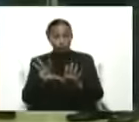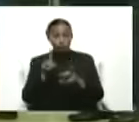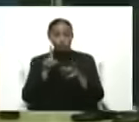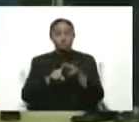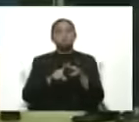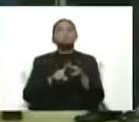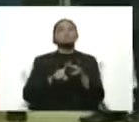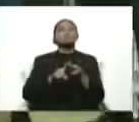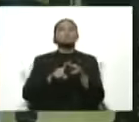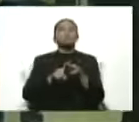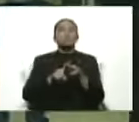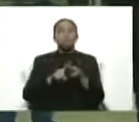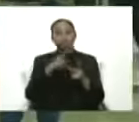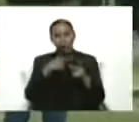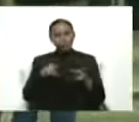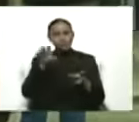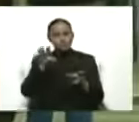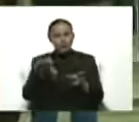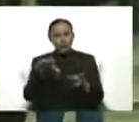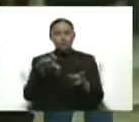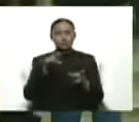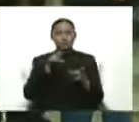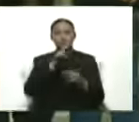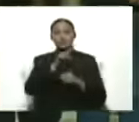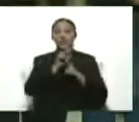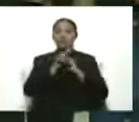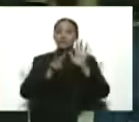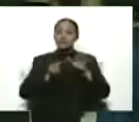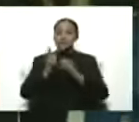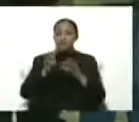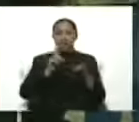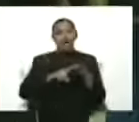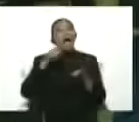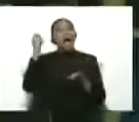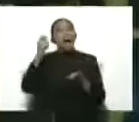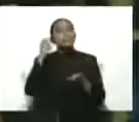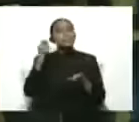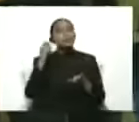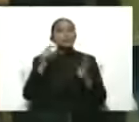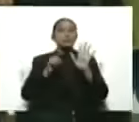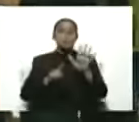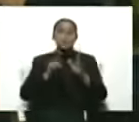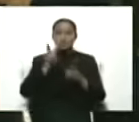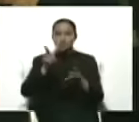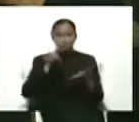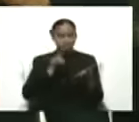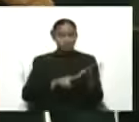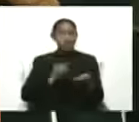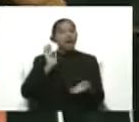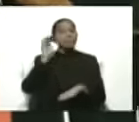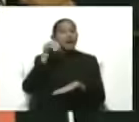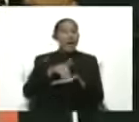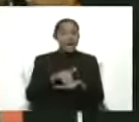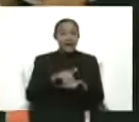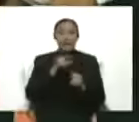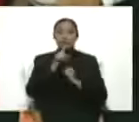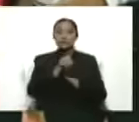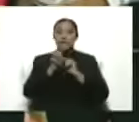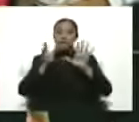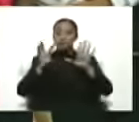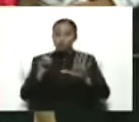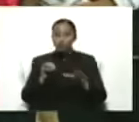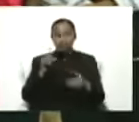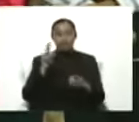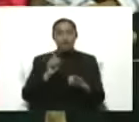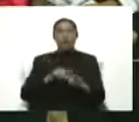173, Apure 62, Aragua 180, Varinas